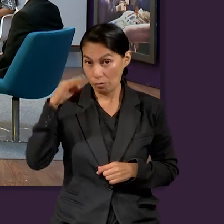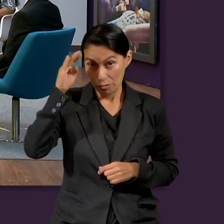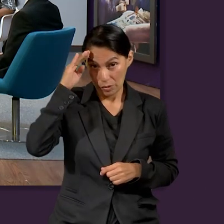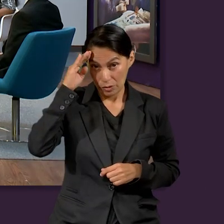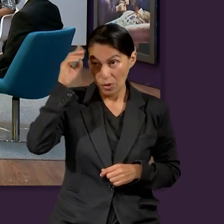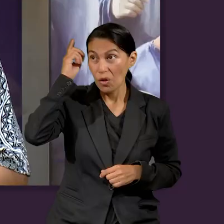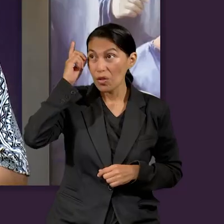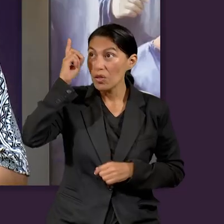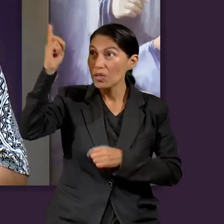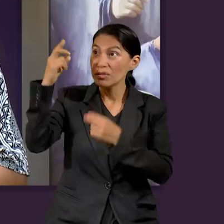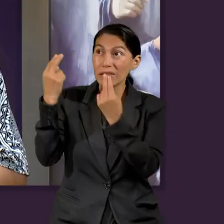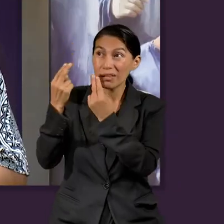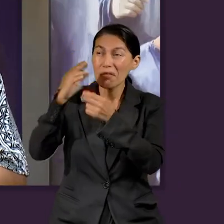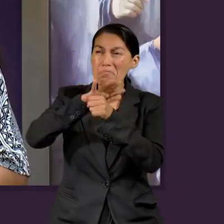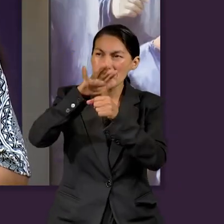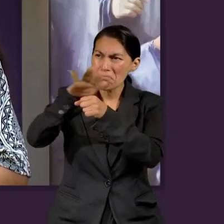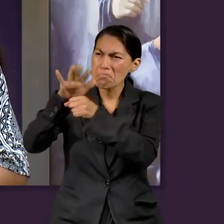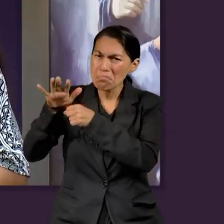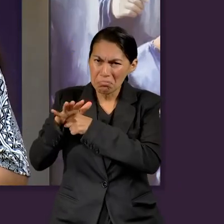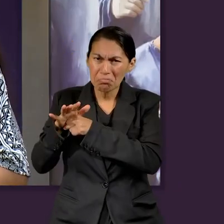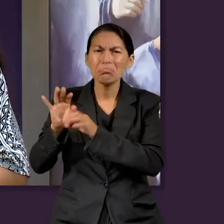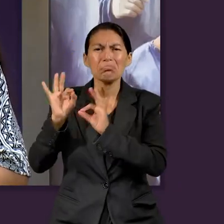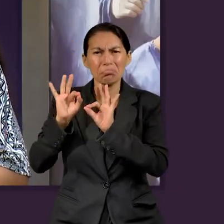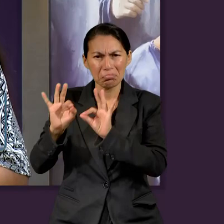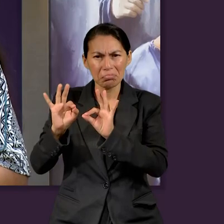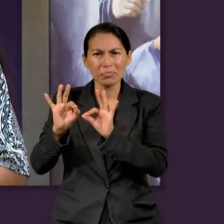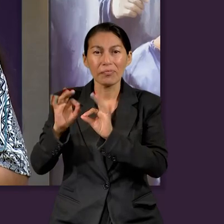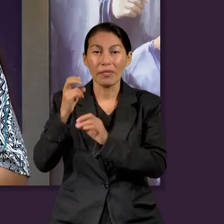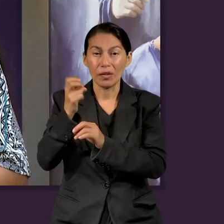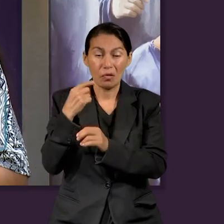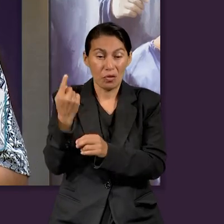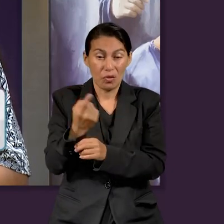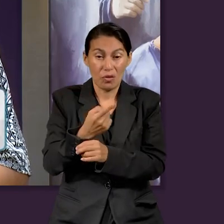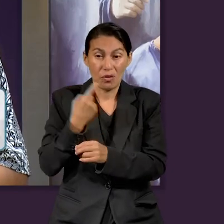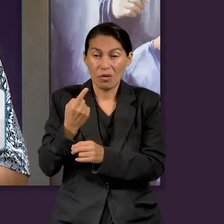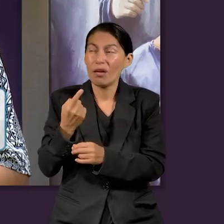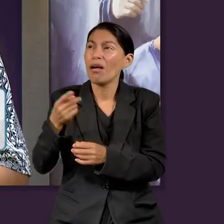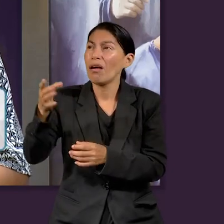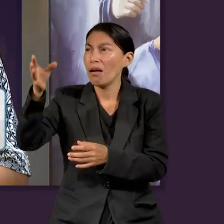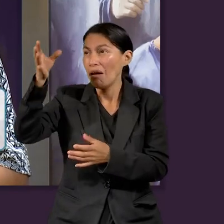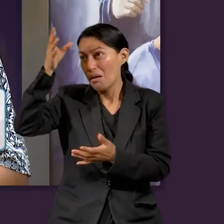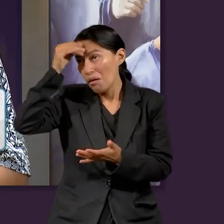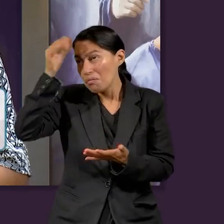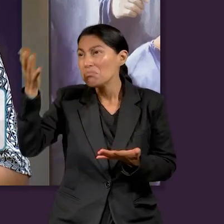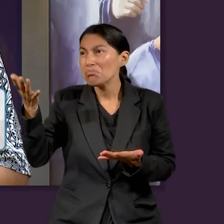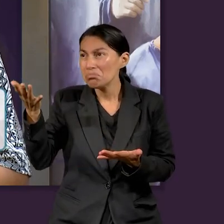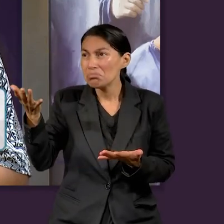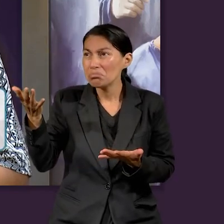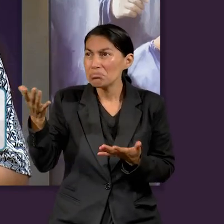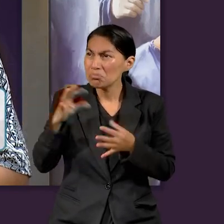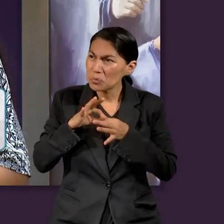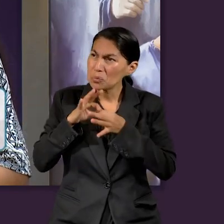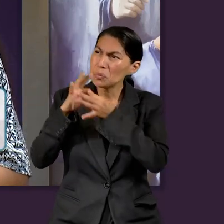que Dios nos da lo que necesitamos. Así es. Entonces, debemos aprender a